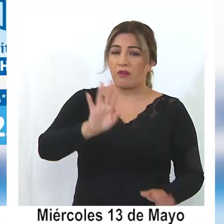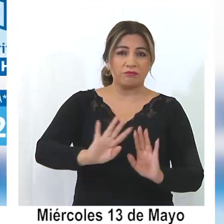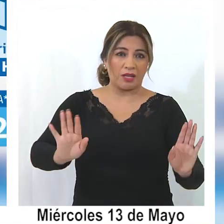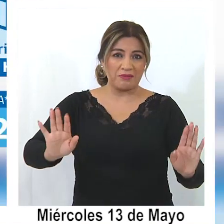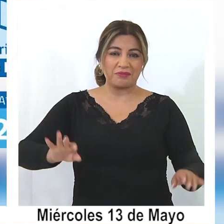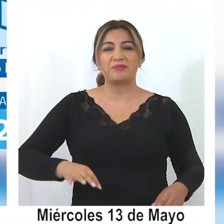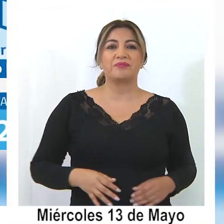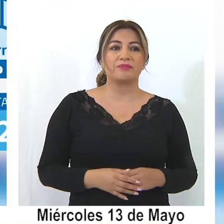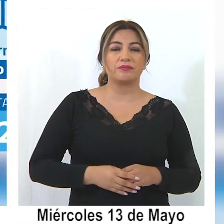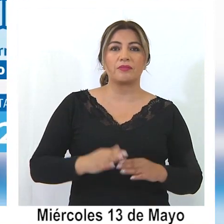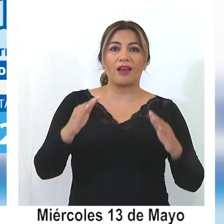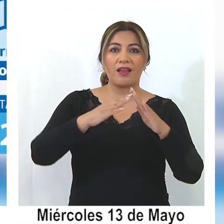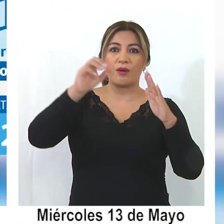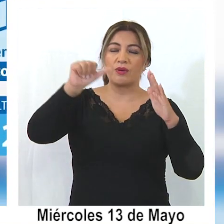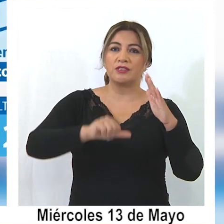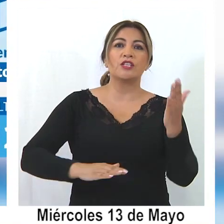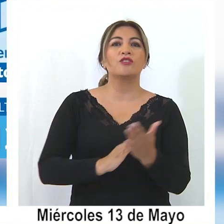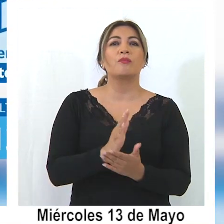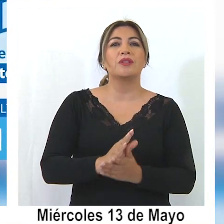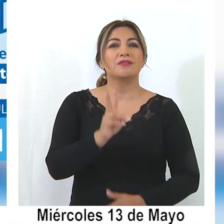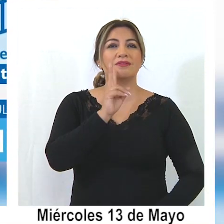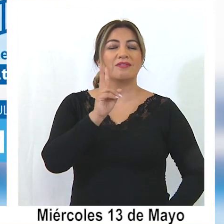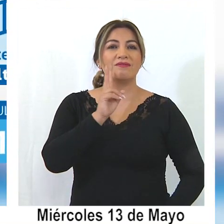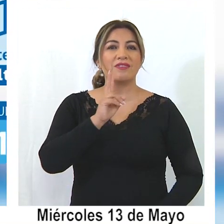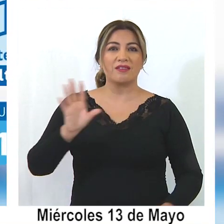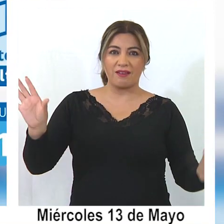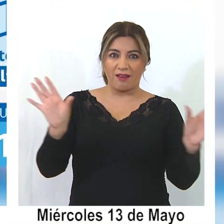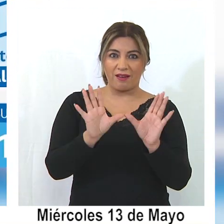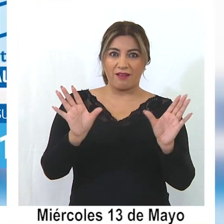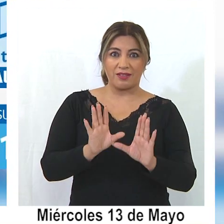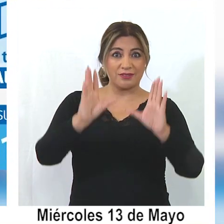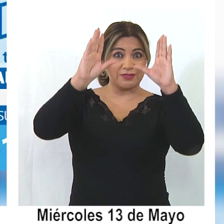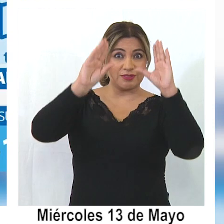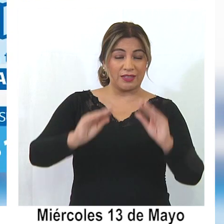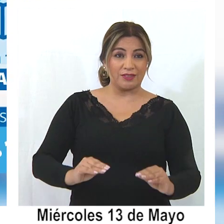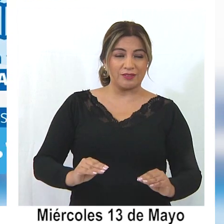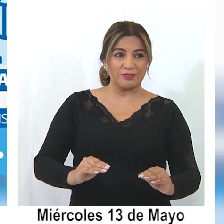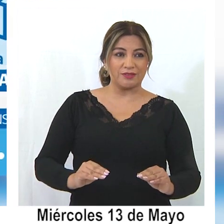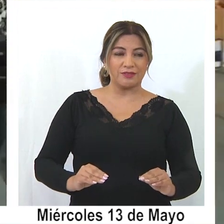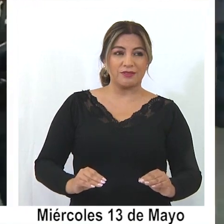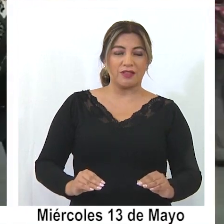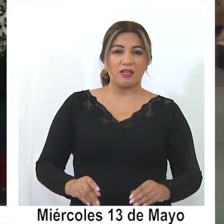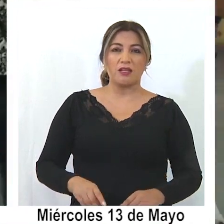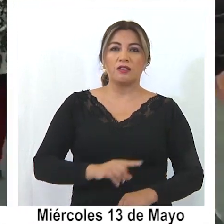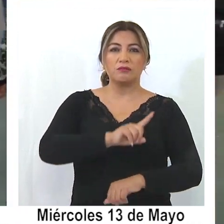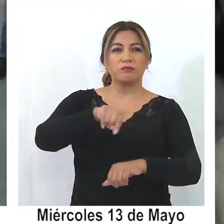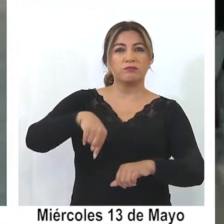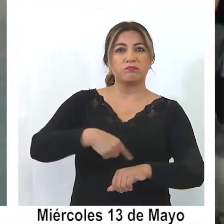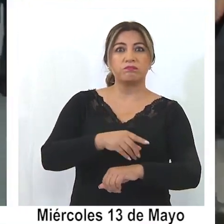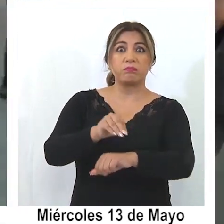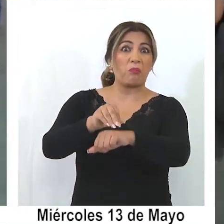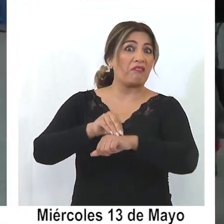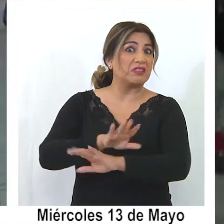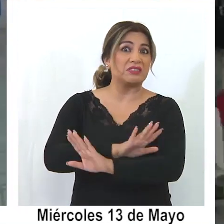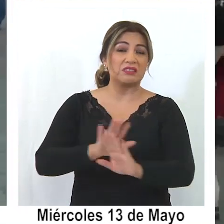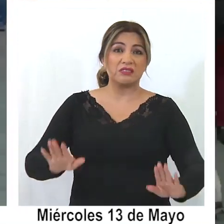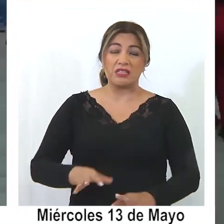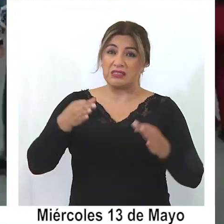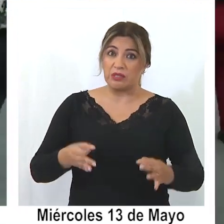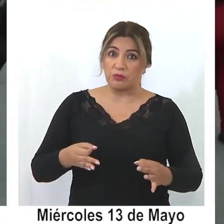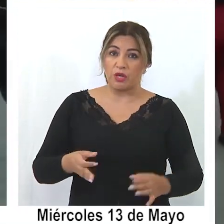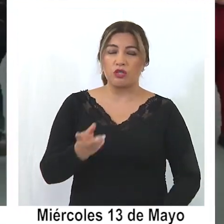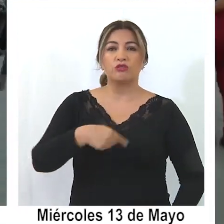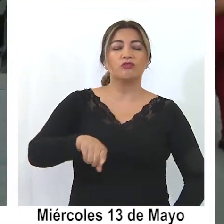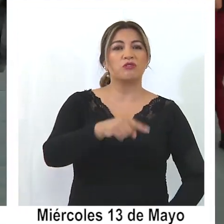nada más. La cuarentena se iniciará este viernes a las 22 horas y su duración no fue comunicada, aunque